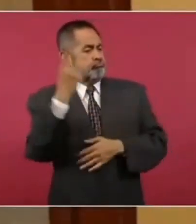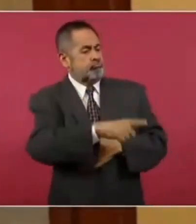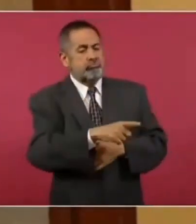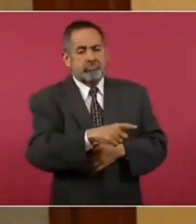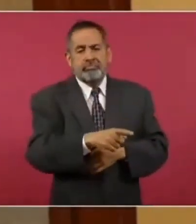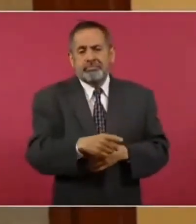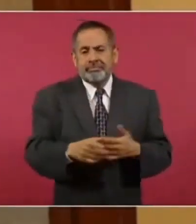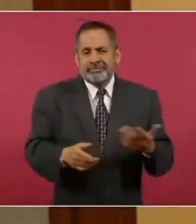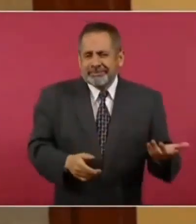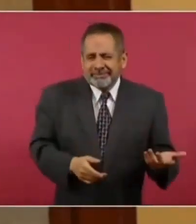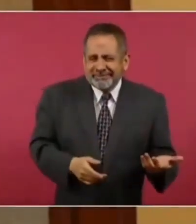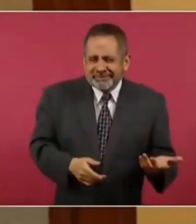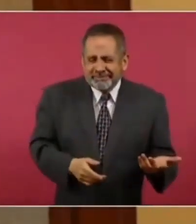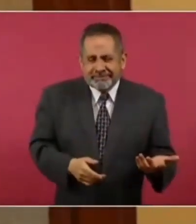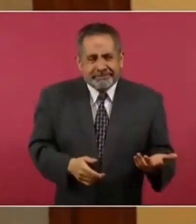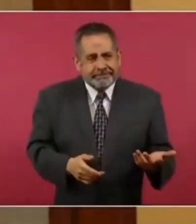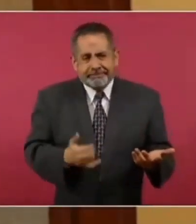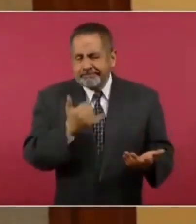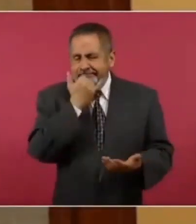en cambio